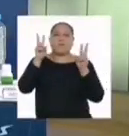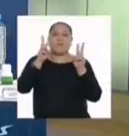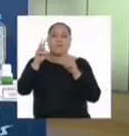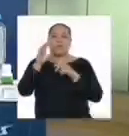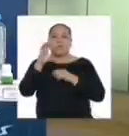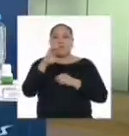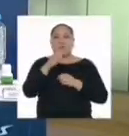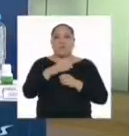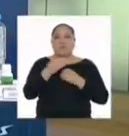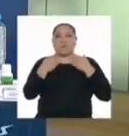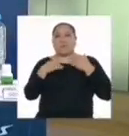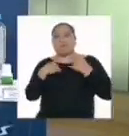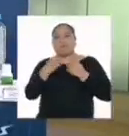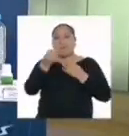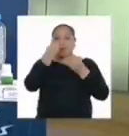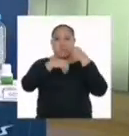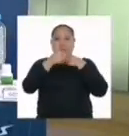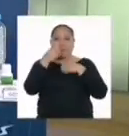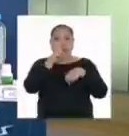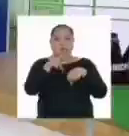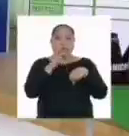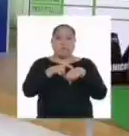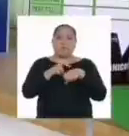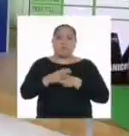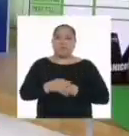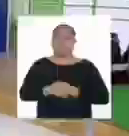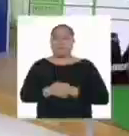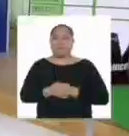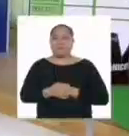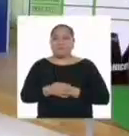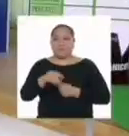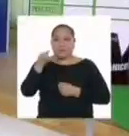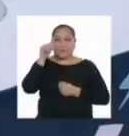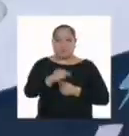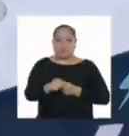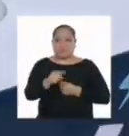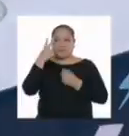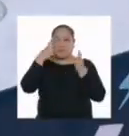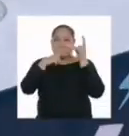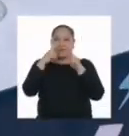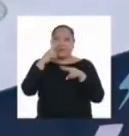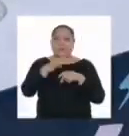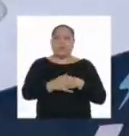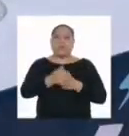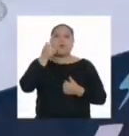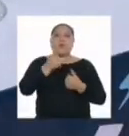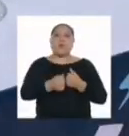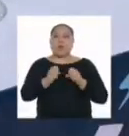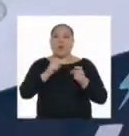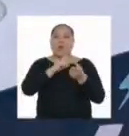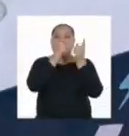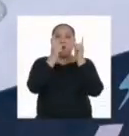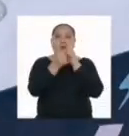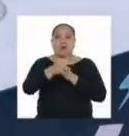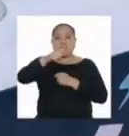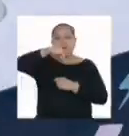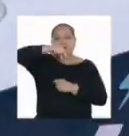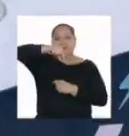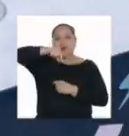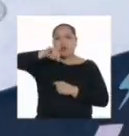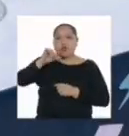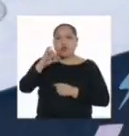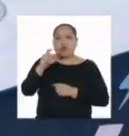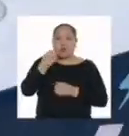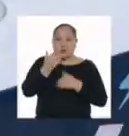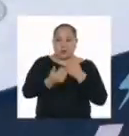de vitamina C que contienen los alimentos naturales. Aquí debemos fijarnos de qué manera influye la cantidad de gotas de